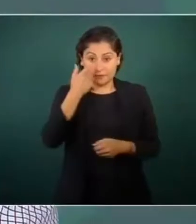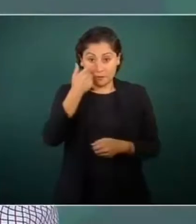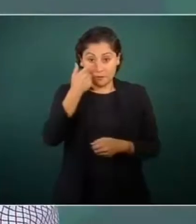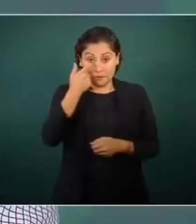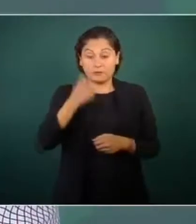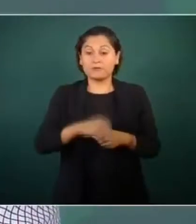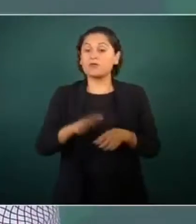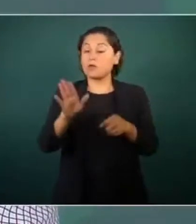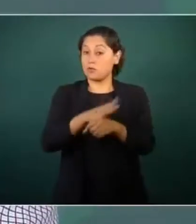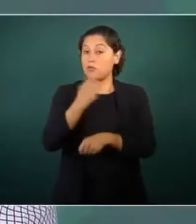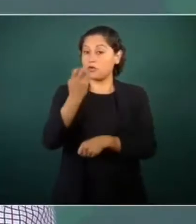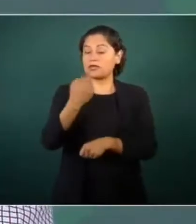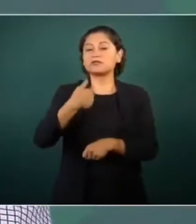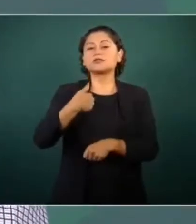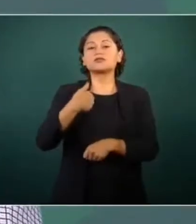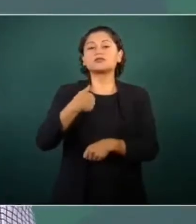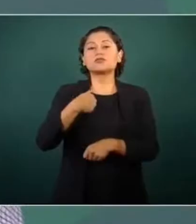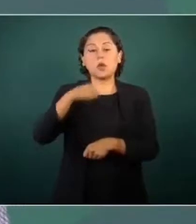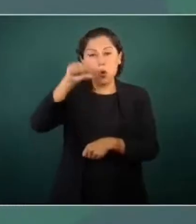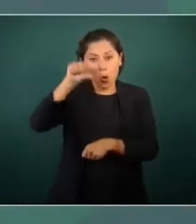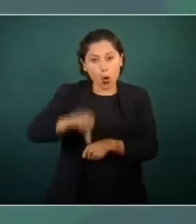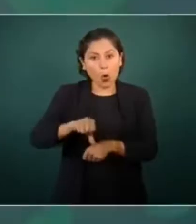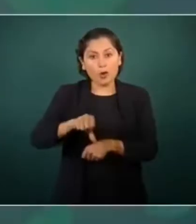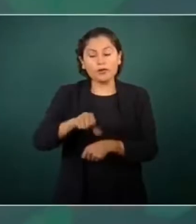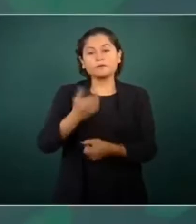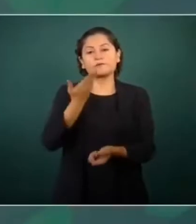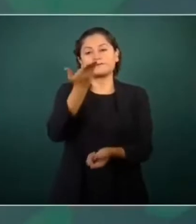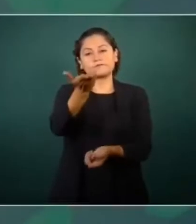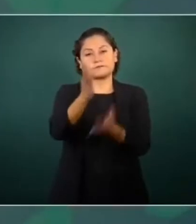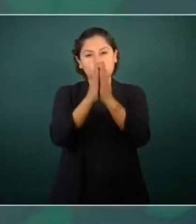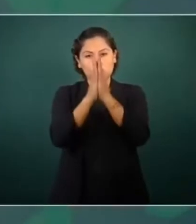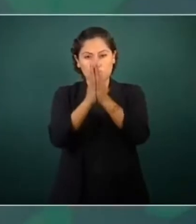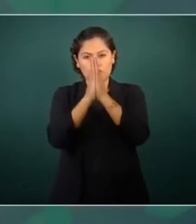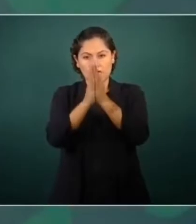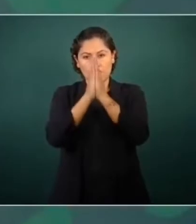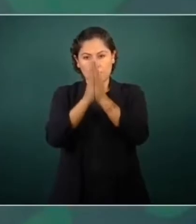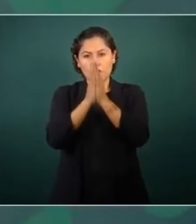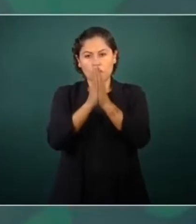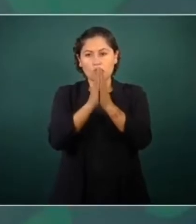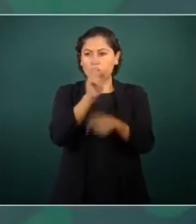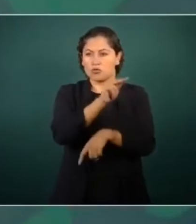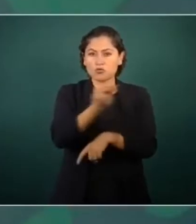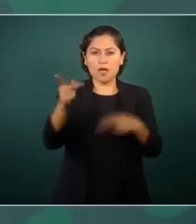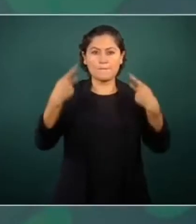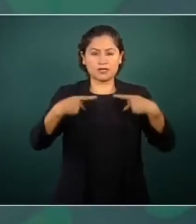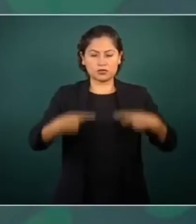yo quiero pedir a los ciudadanos de Reynosa,